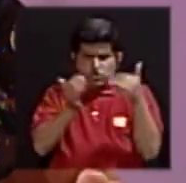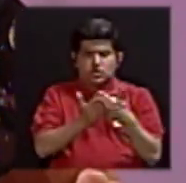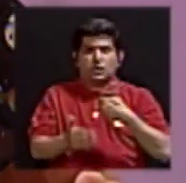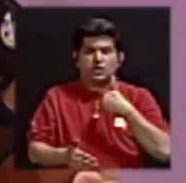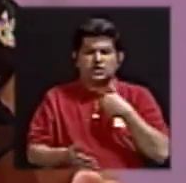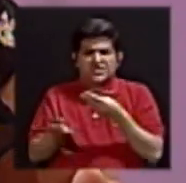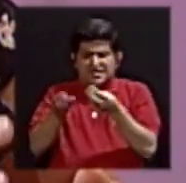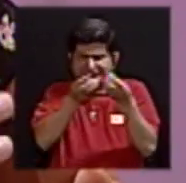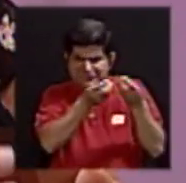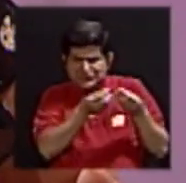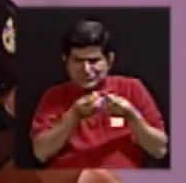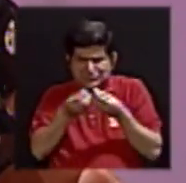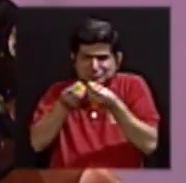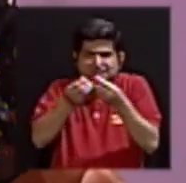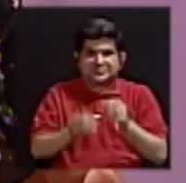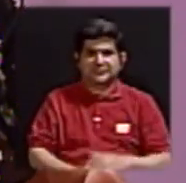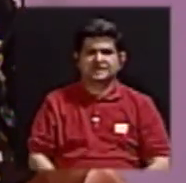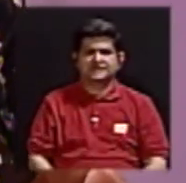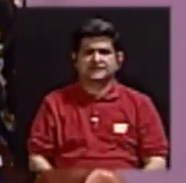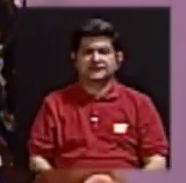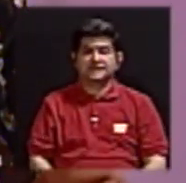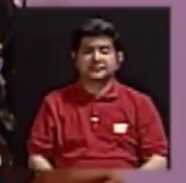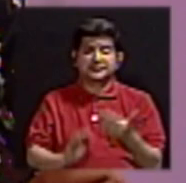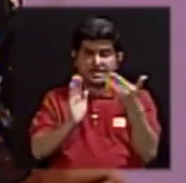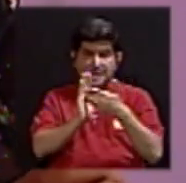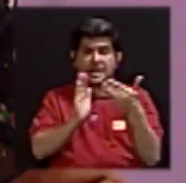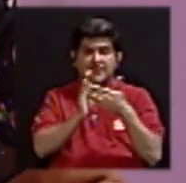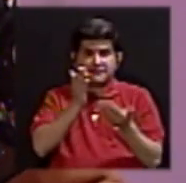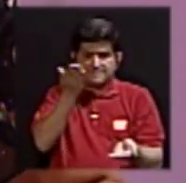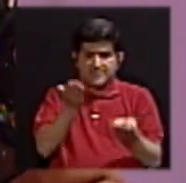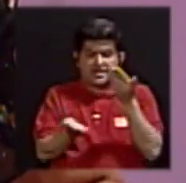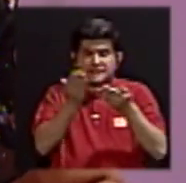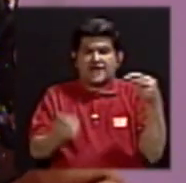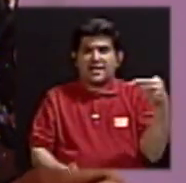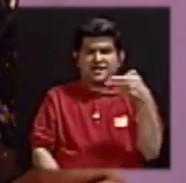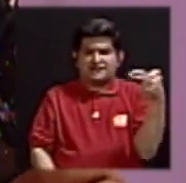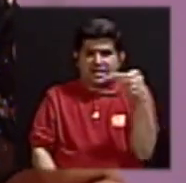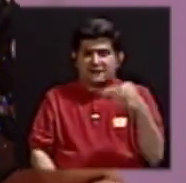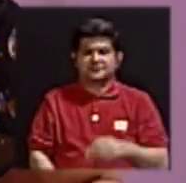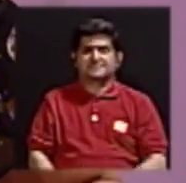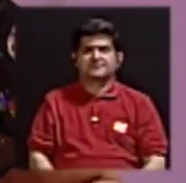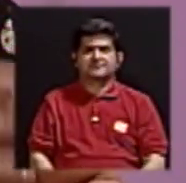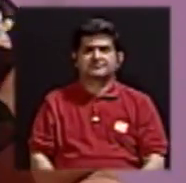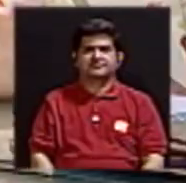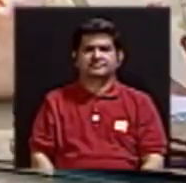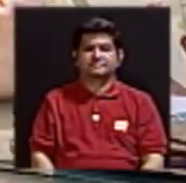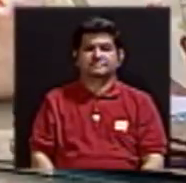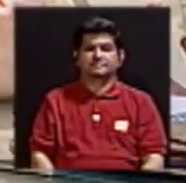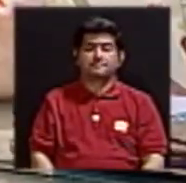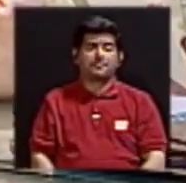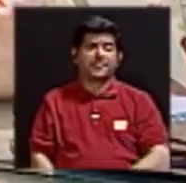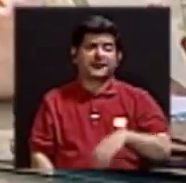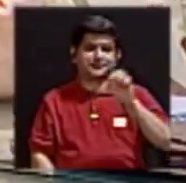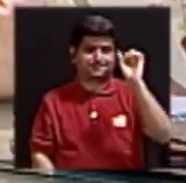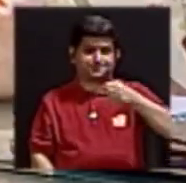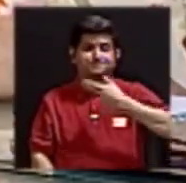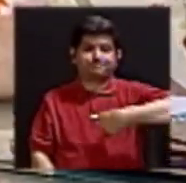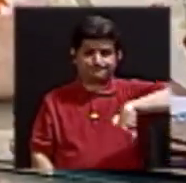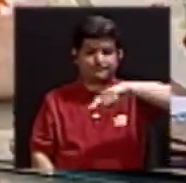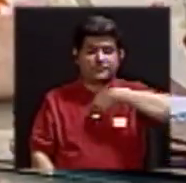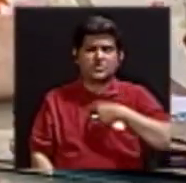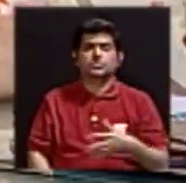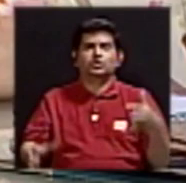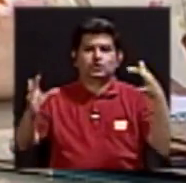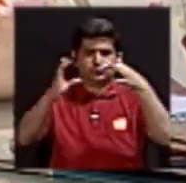trae sustancias que nos afecta el balance hormonal. Entonces, si nosotros